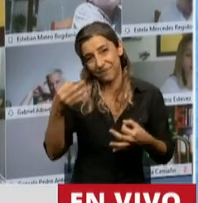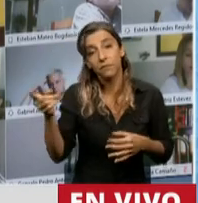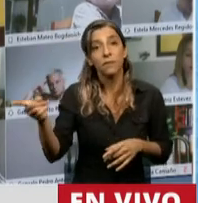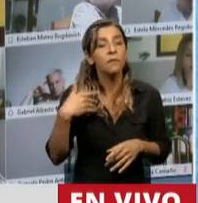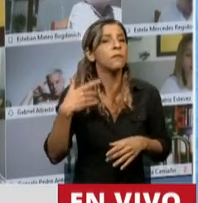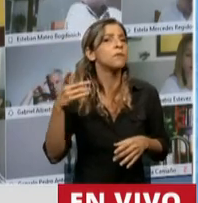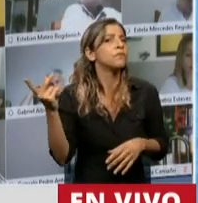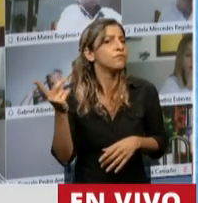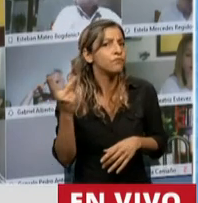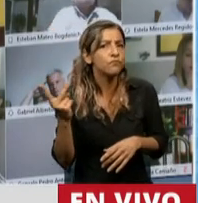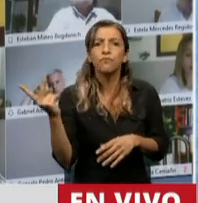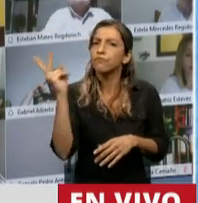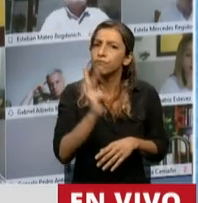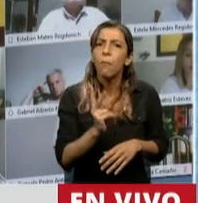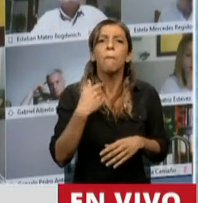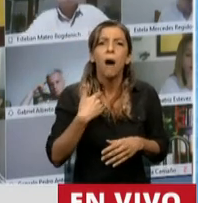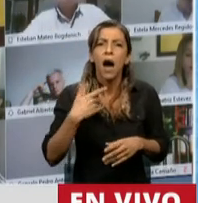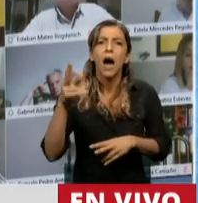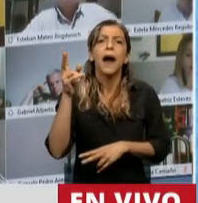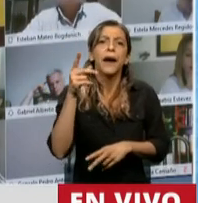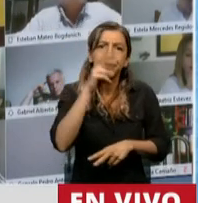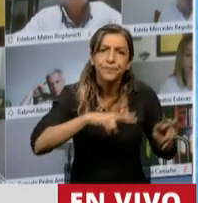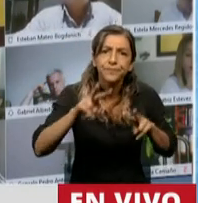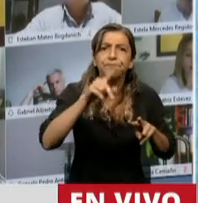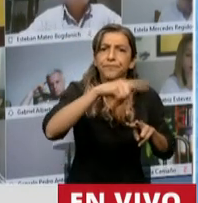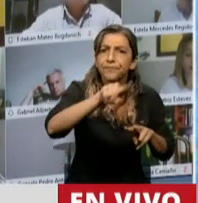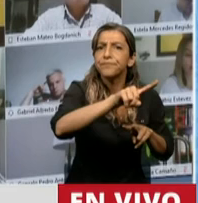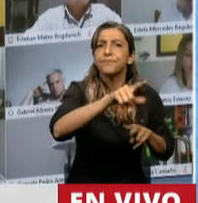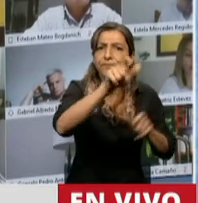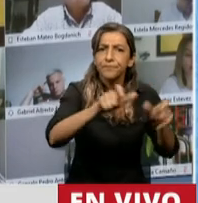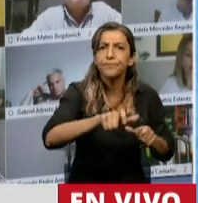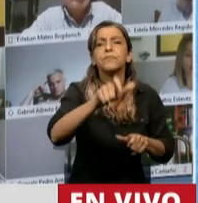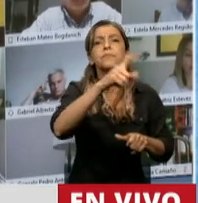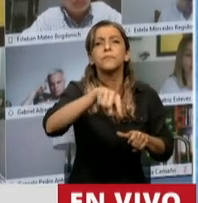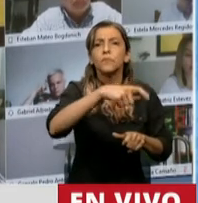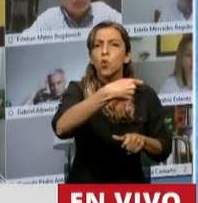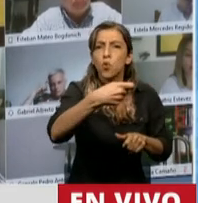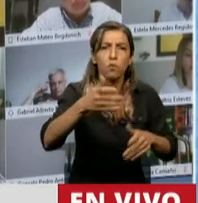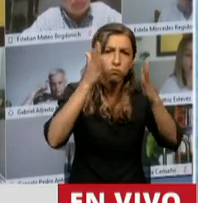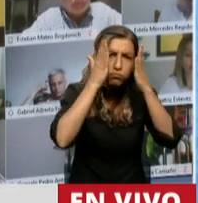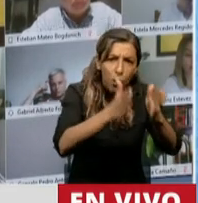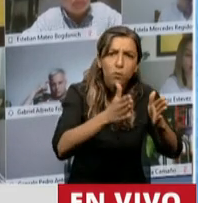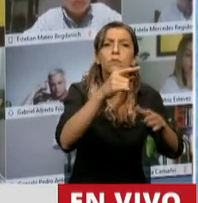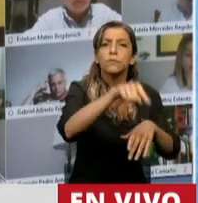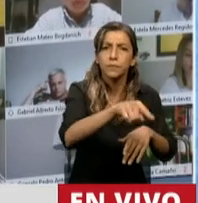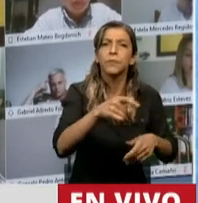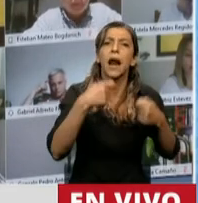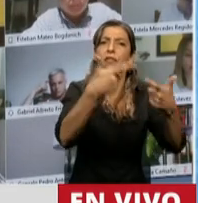miles de argentinos y argentinas dejados de lado por el neoliberalismo macrista.